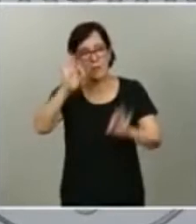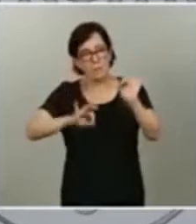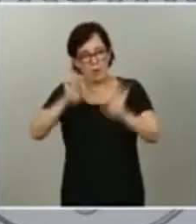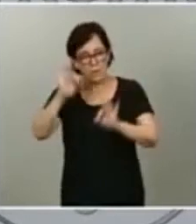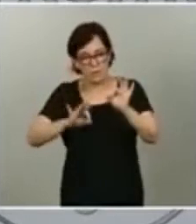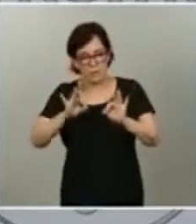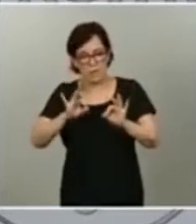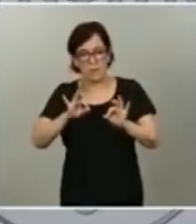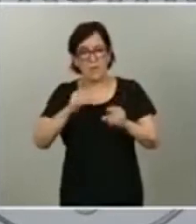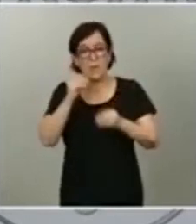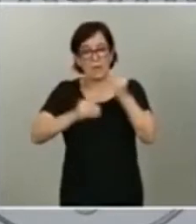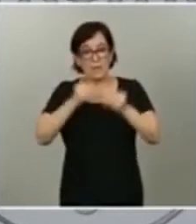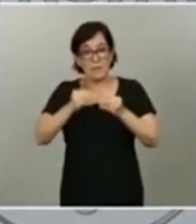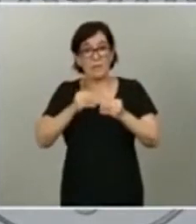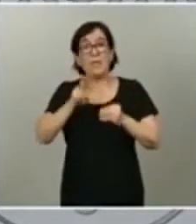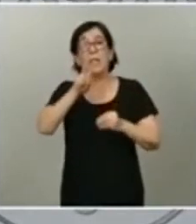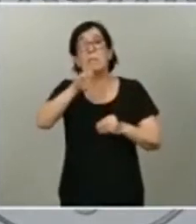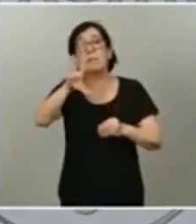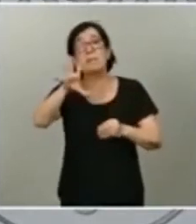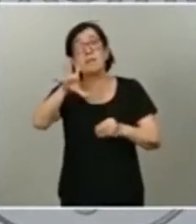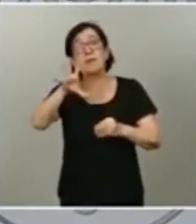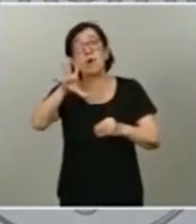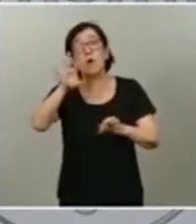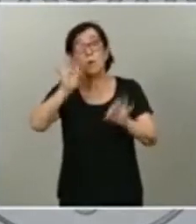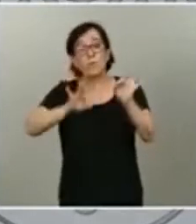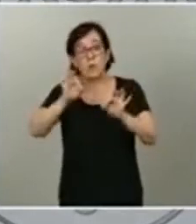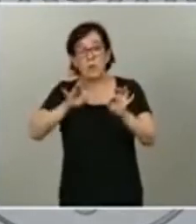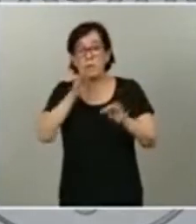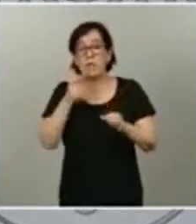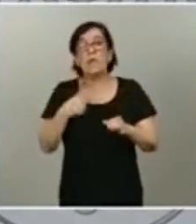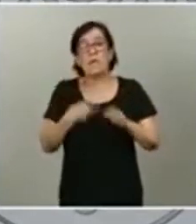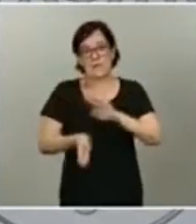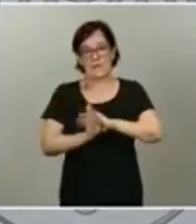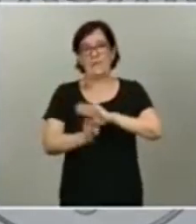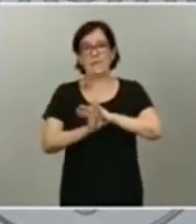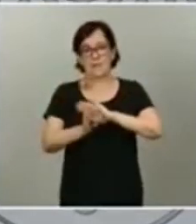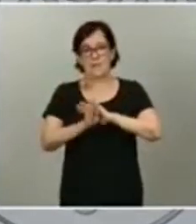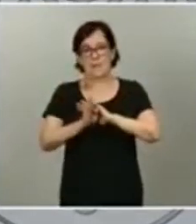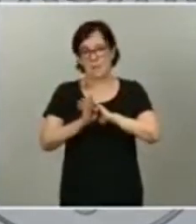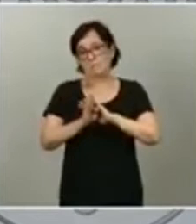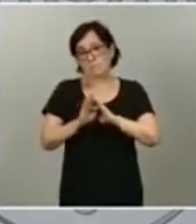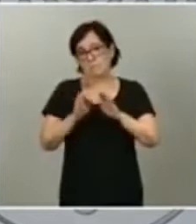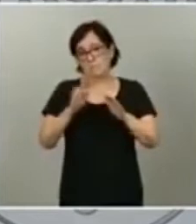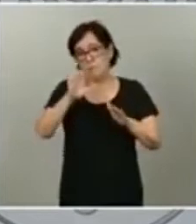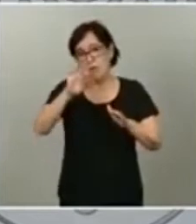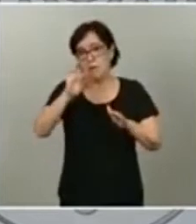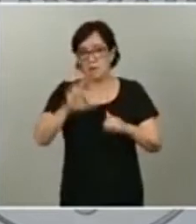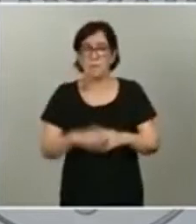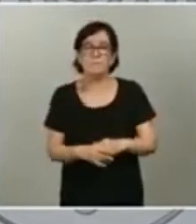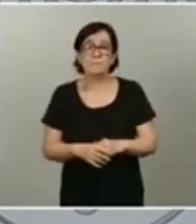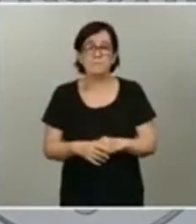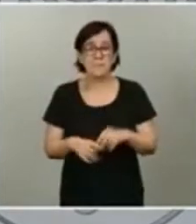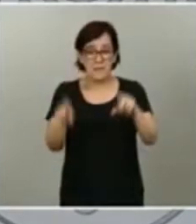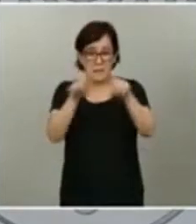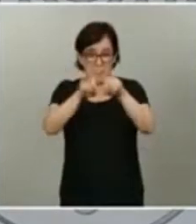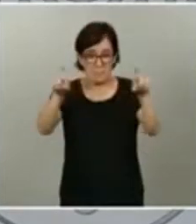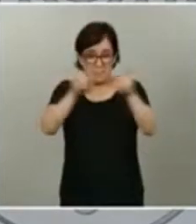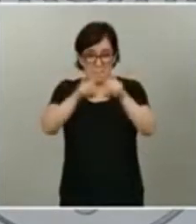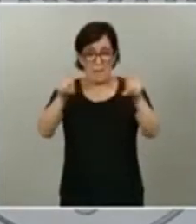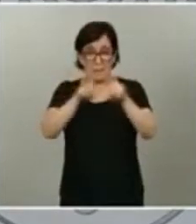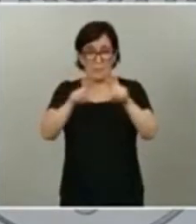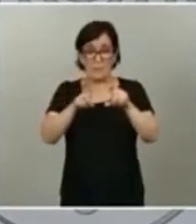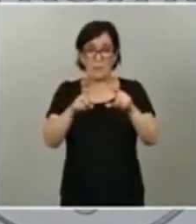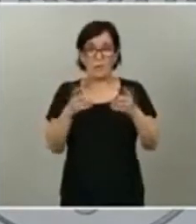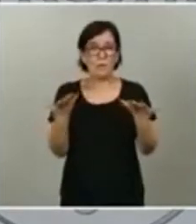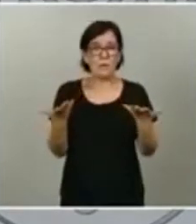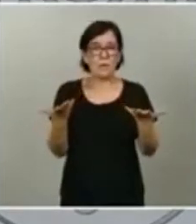activen y del 25% para los que permanezcan suspendidos. Para las empresas, que se encuentran en una posición